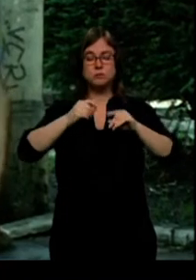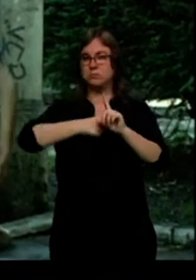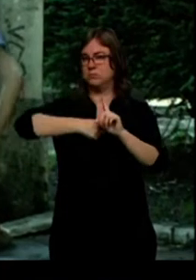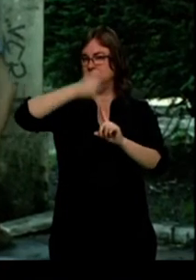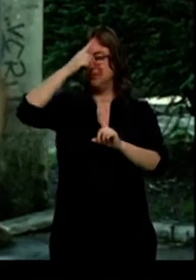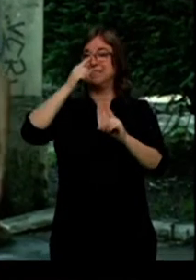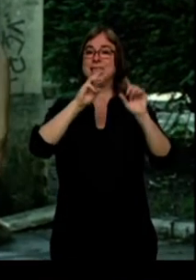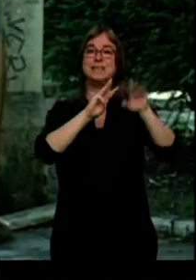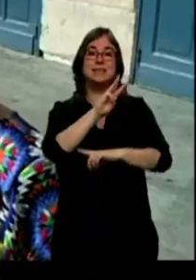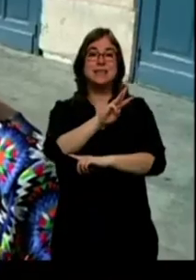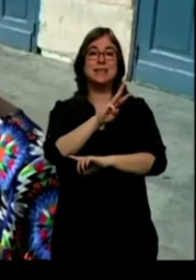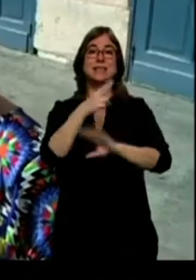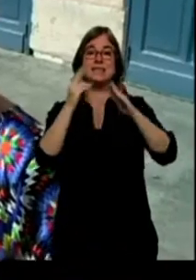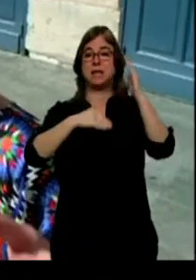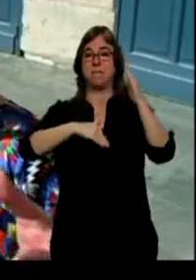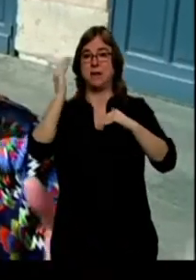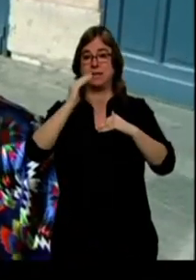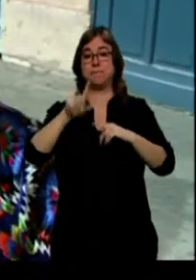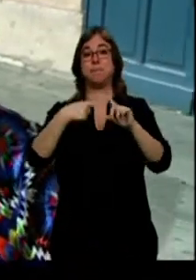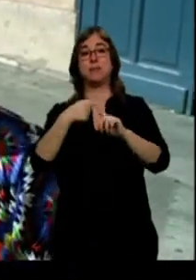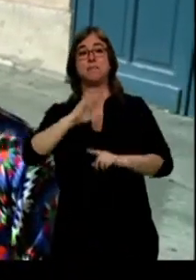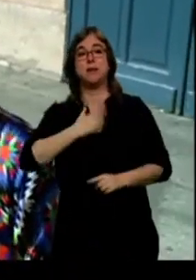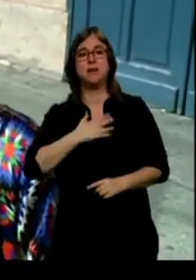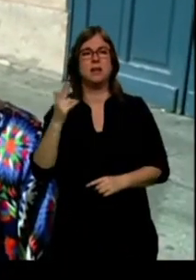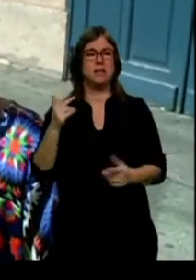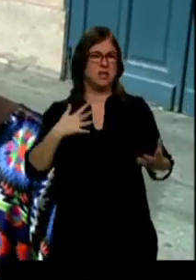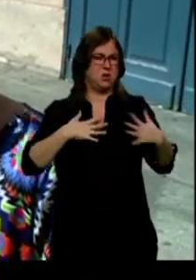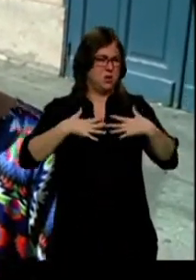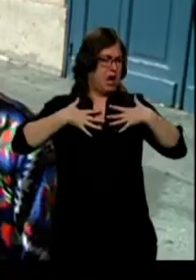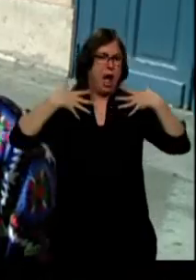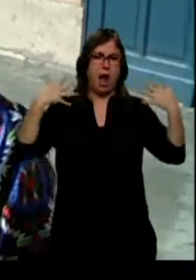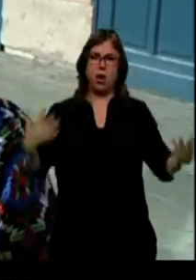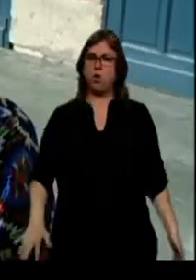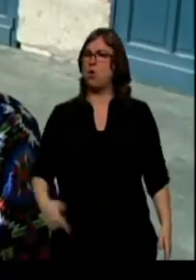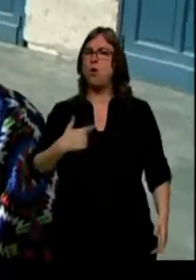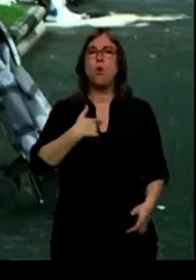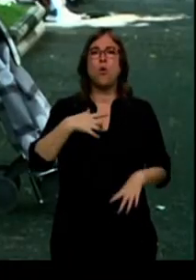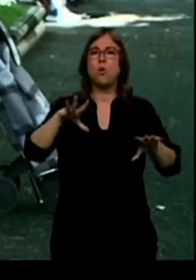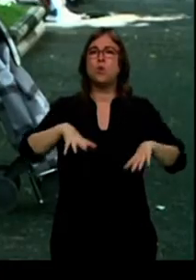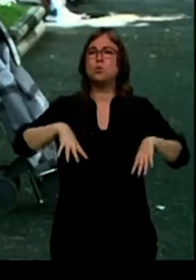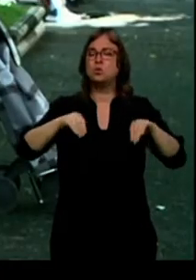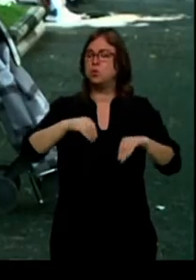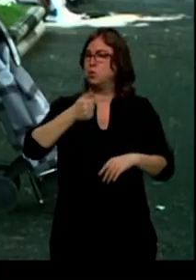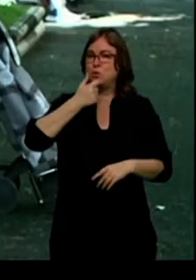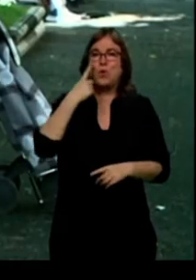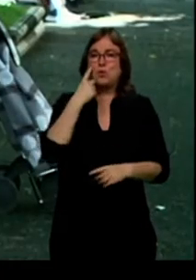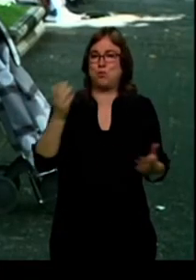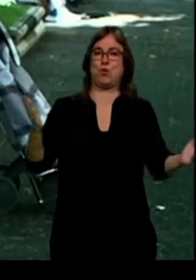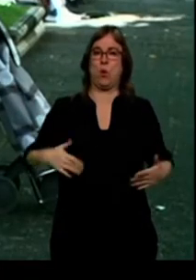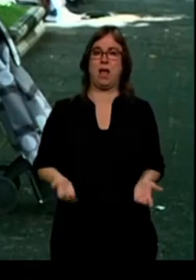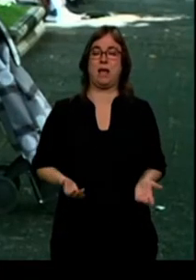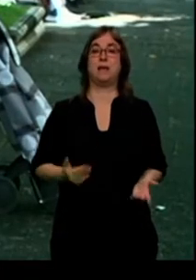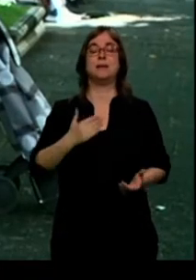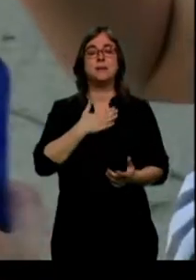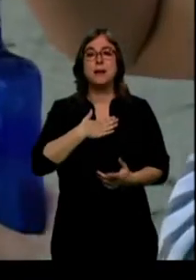grados mañana y el viernes. Se nos mete de golpe estos calores que aquí en Burgos desde luego les aguantamos muy mal. Así que para protegerse no se